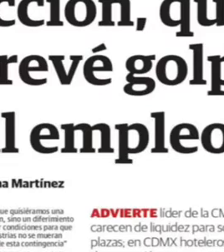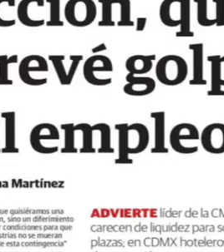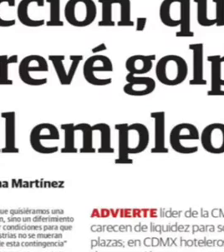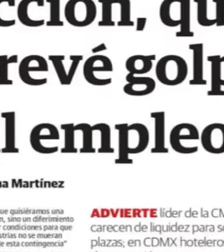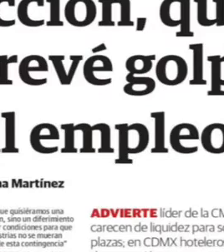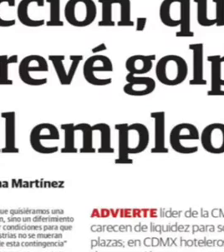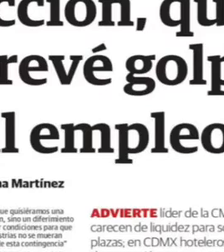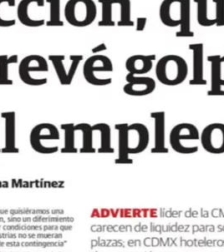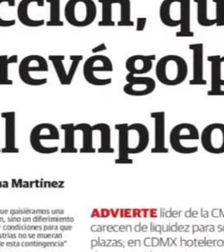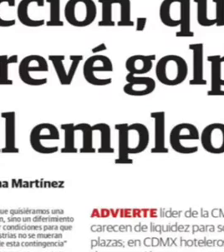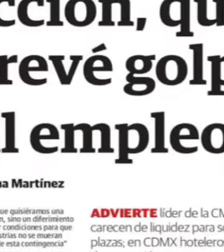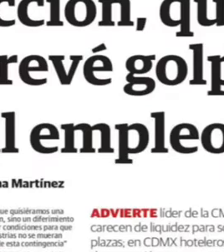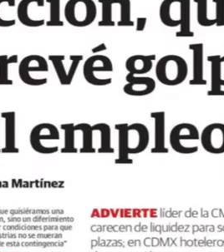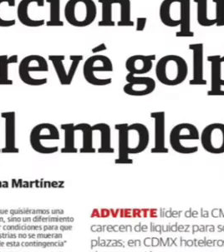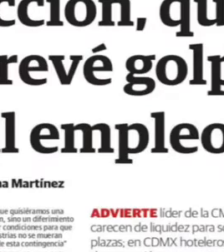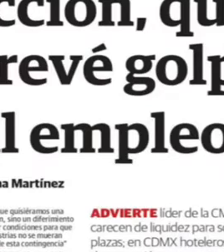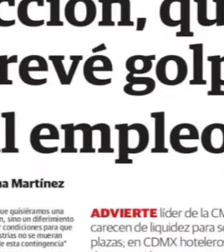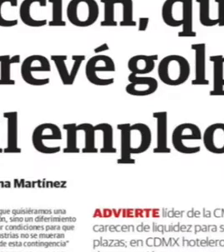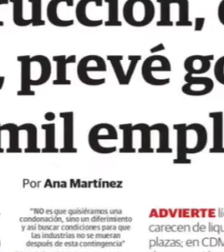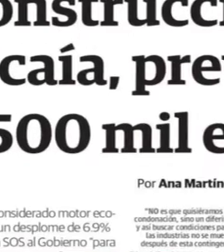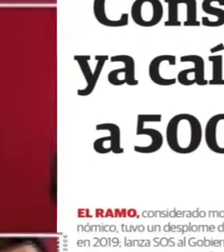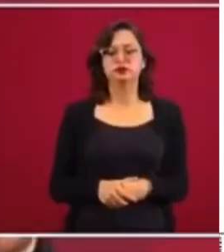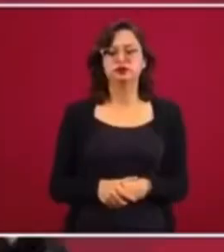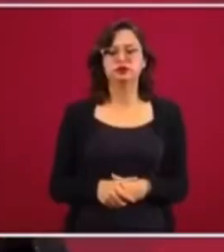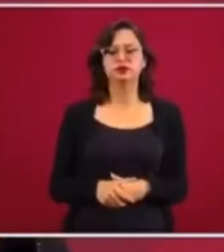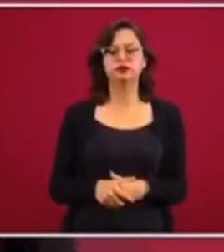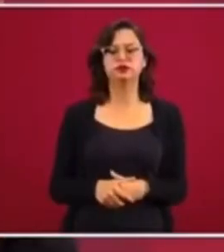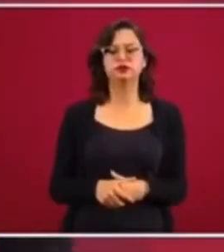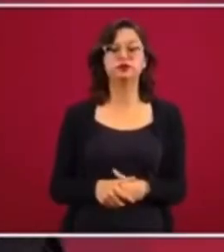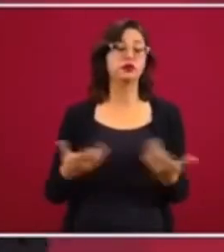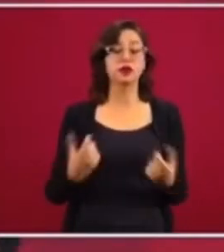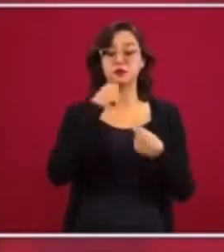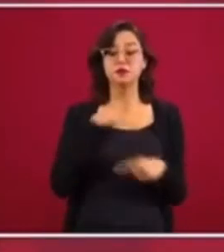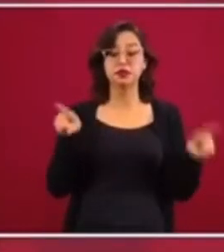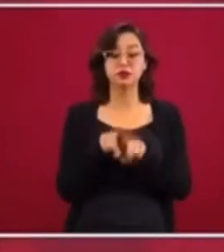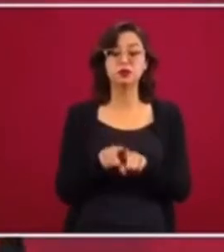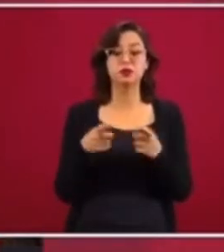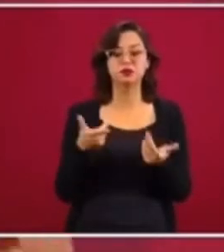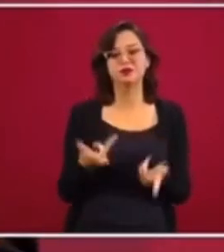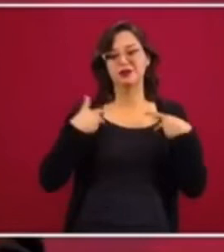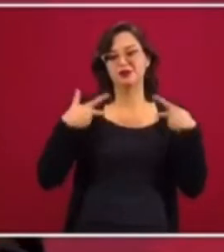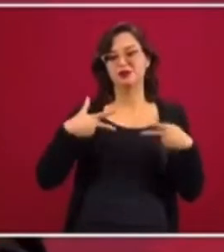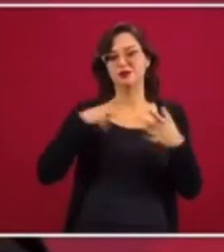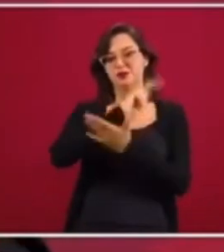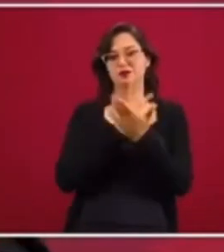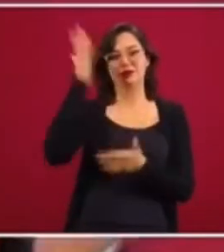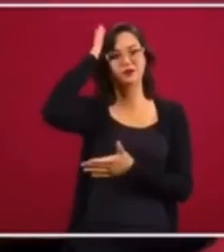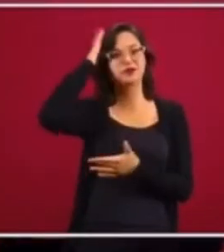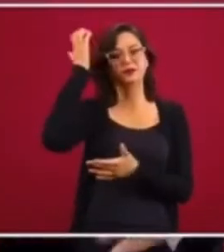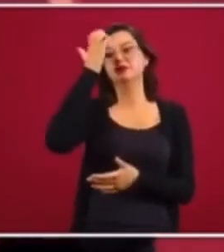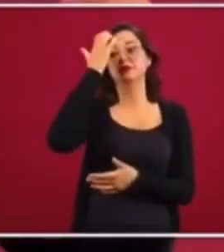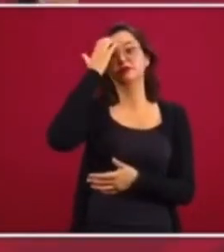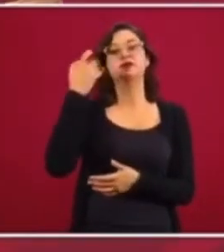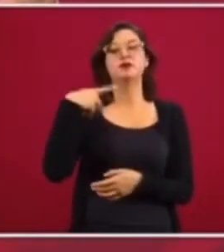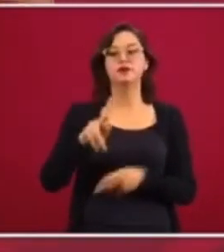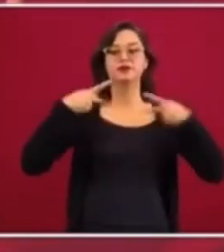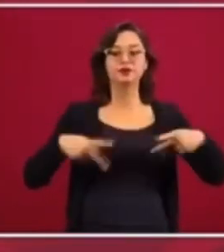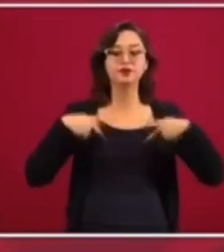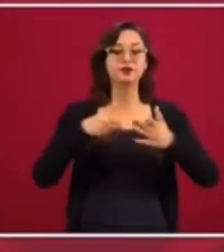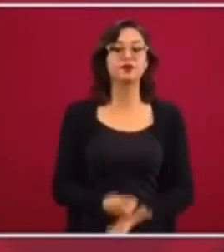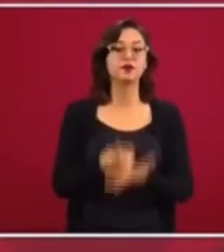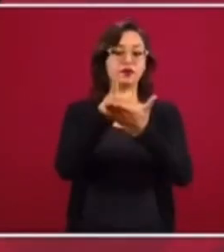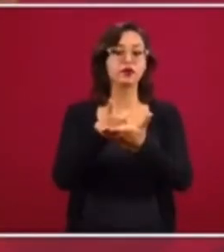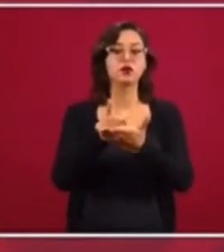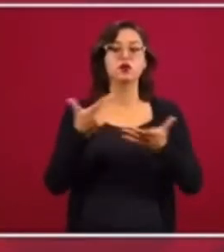de arquitectos, de ingenieros y desde luego los que conduzcan el programa, pero así nos ayuda la gente,